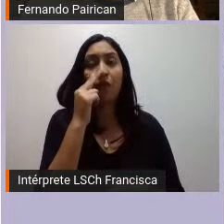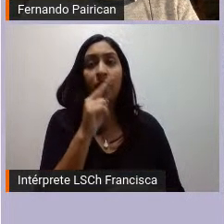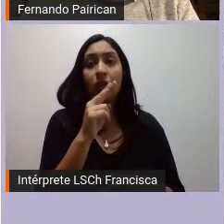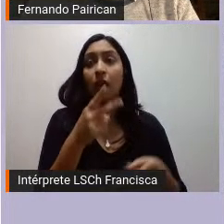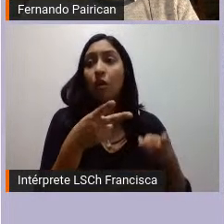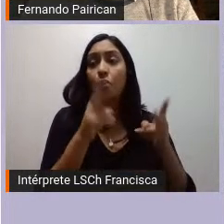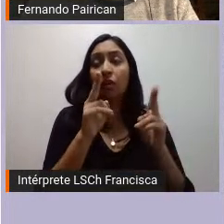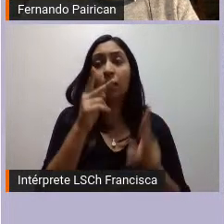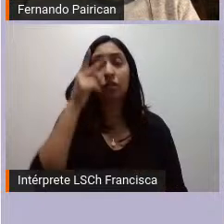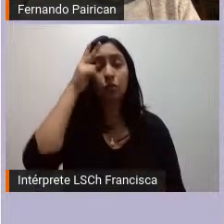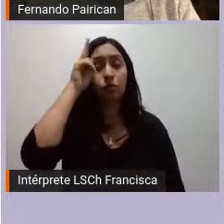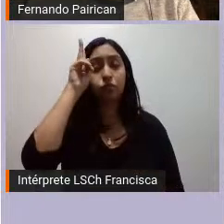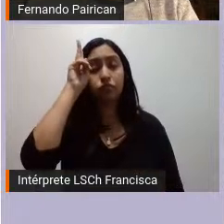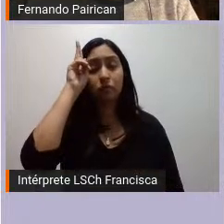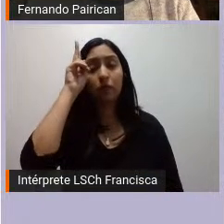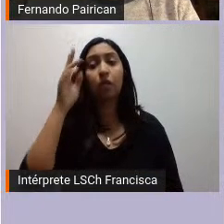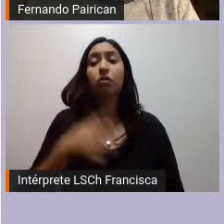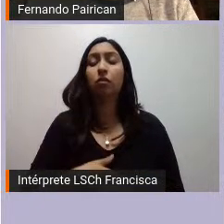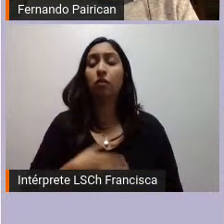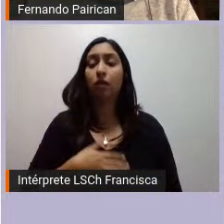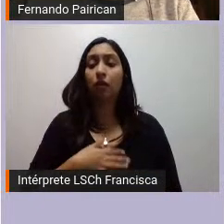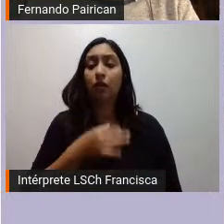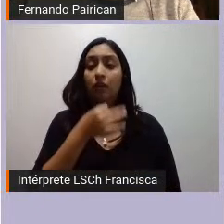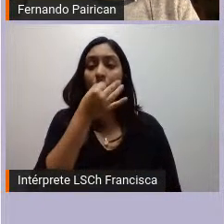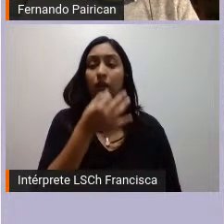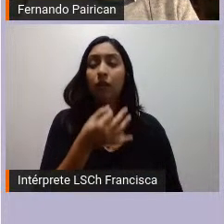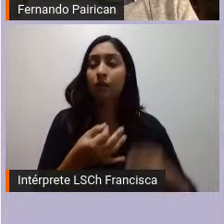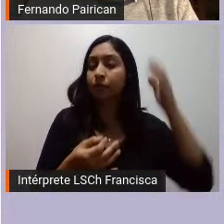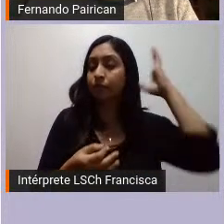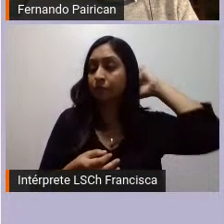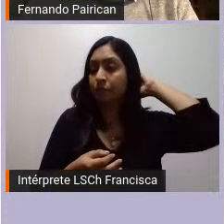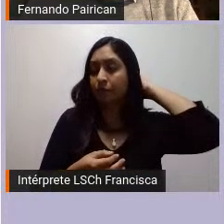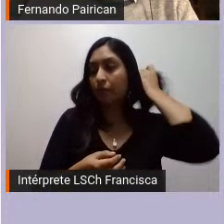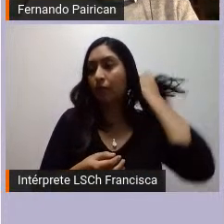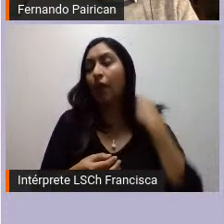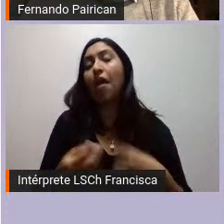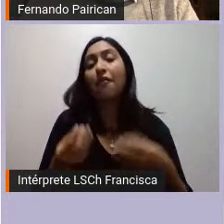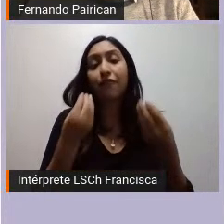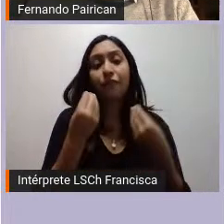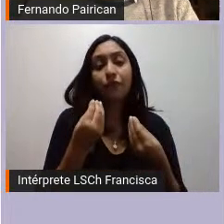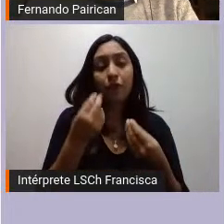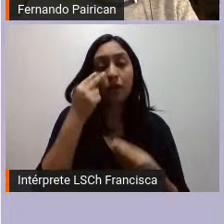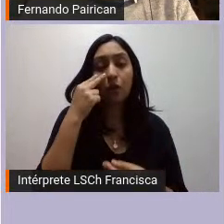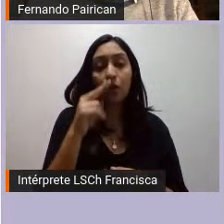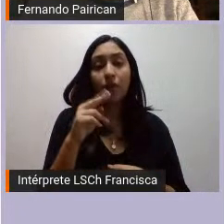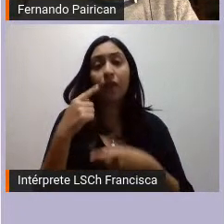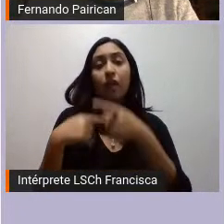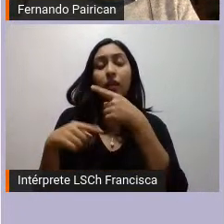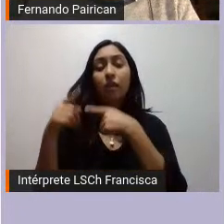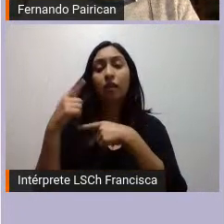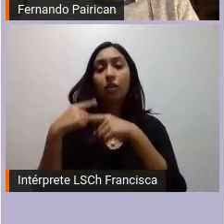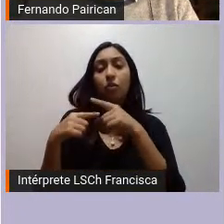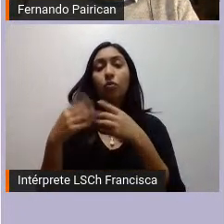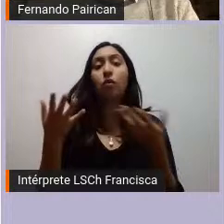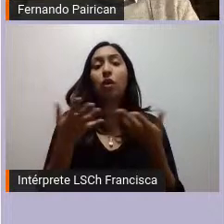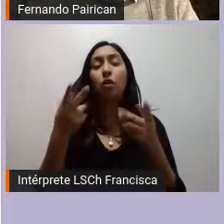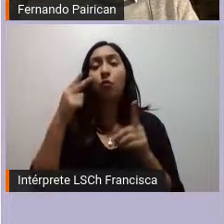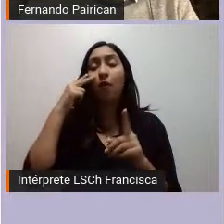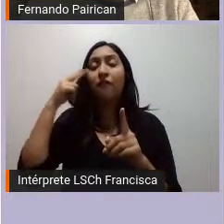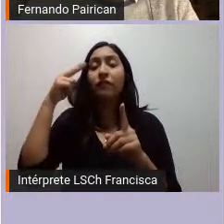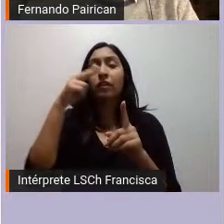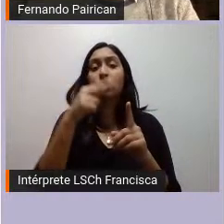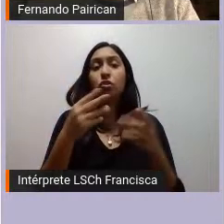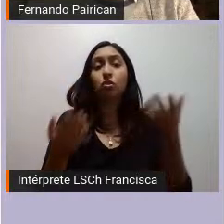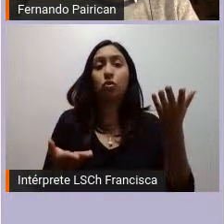que quiero plantear es que es bueno mirar esta historia en una visión comparada y por supuesto